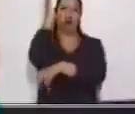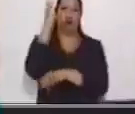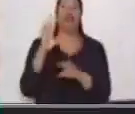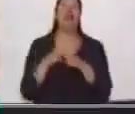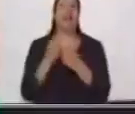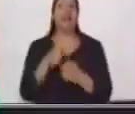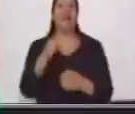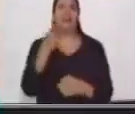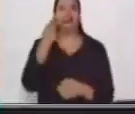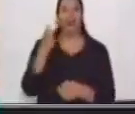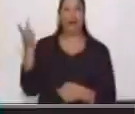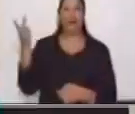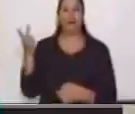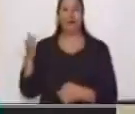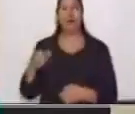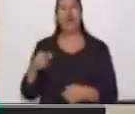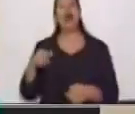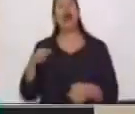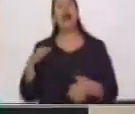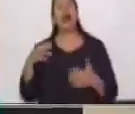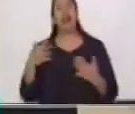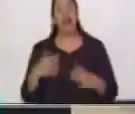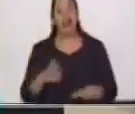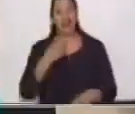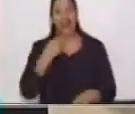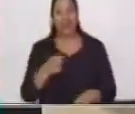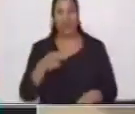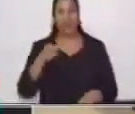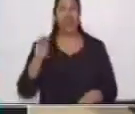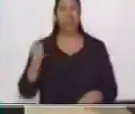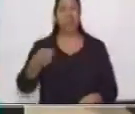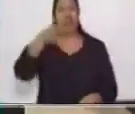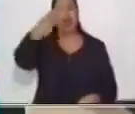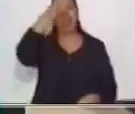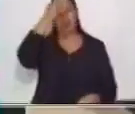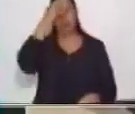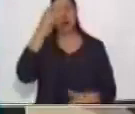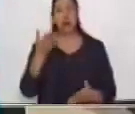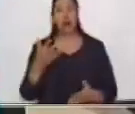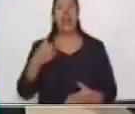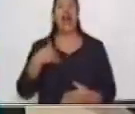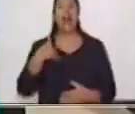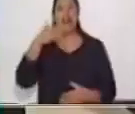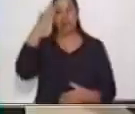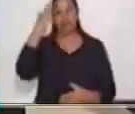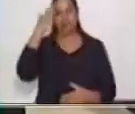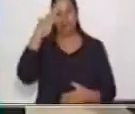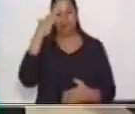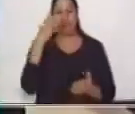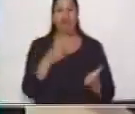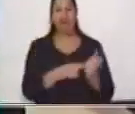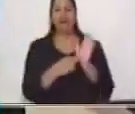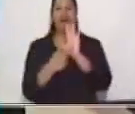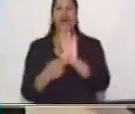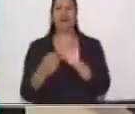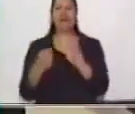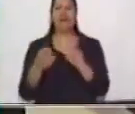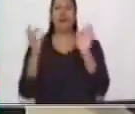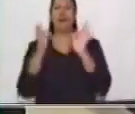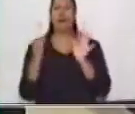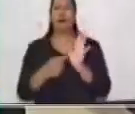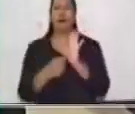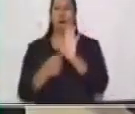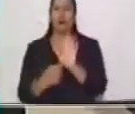responder qué aprendí. ¿Qué aprendí el día de hoy? Aprendí que son los recursos gráficos. Aprendimos